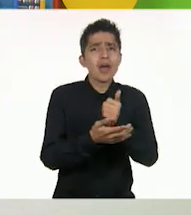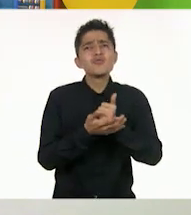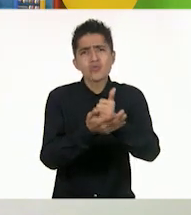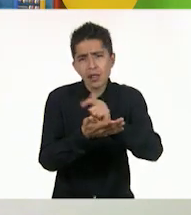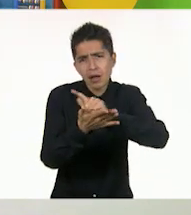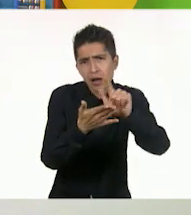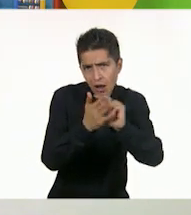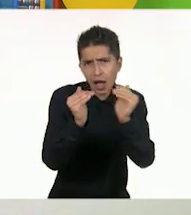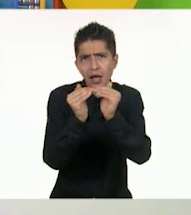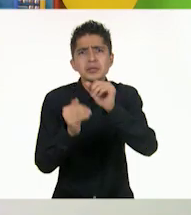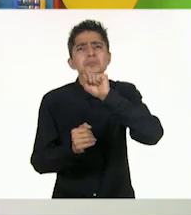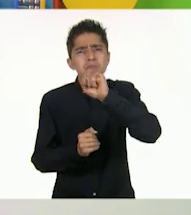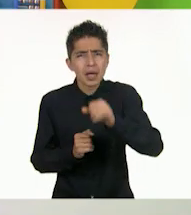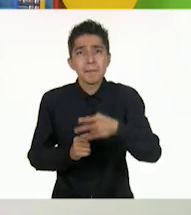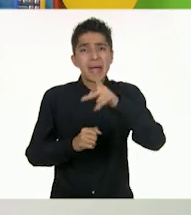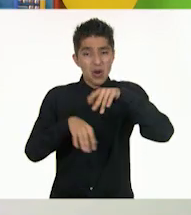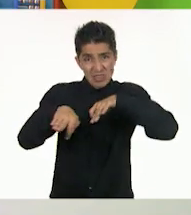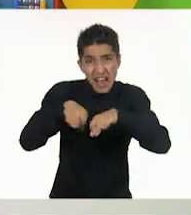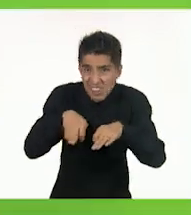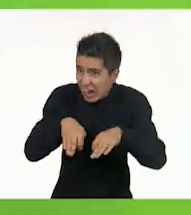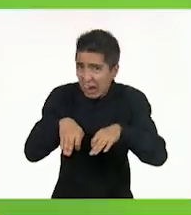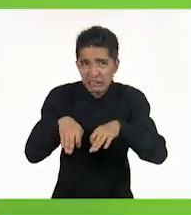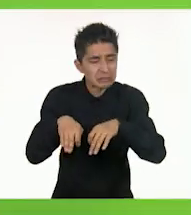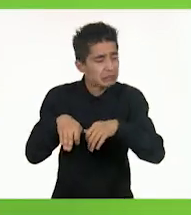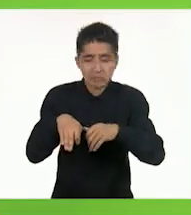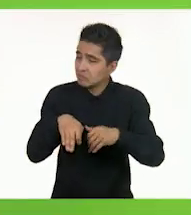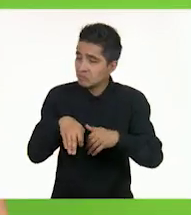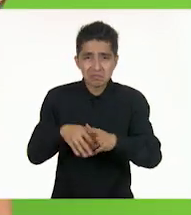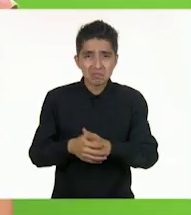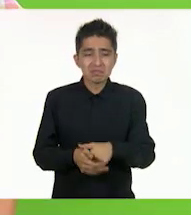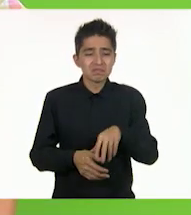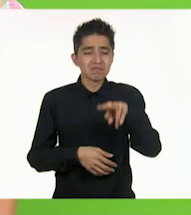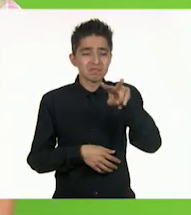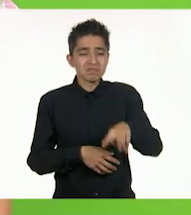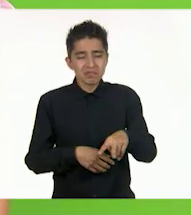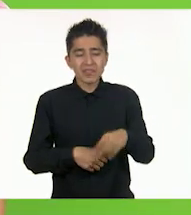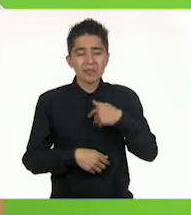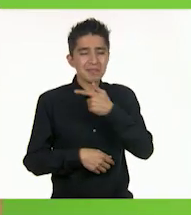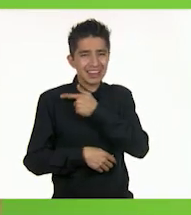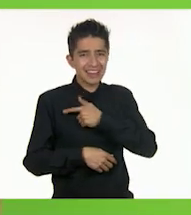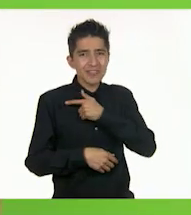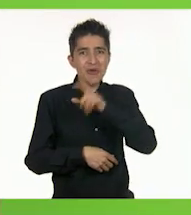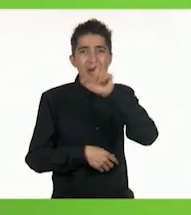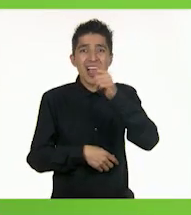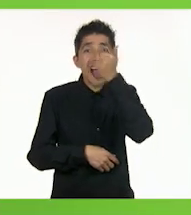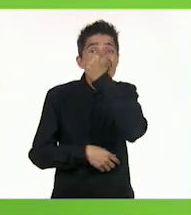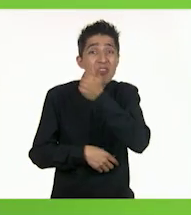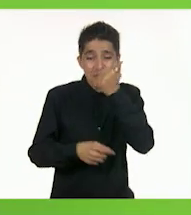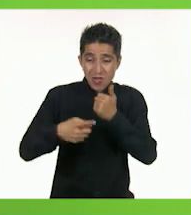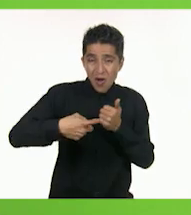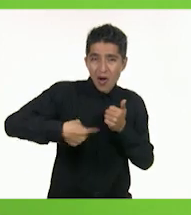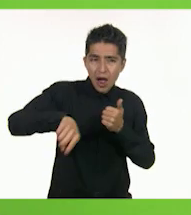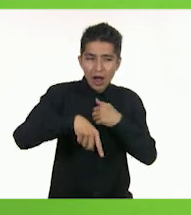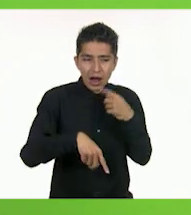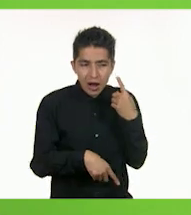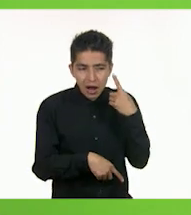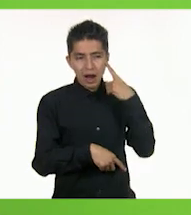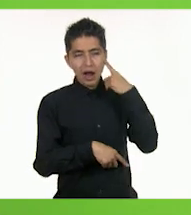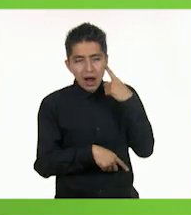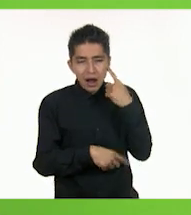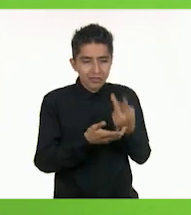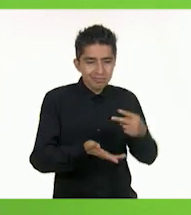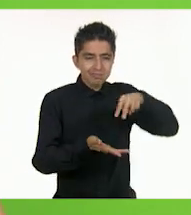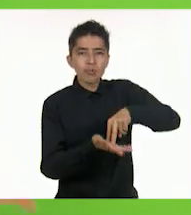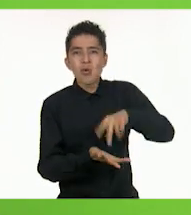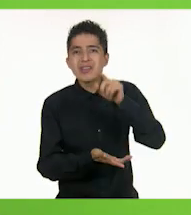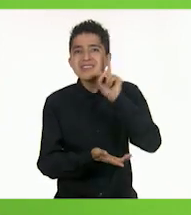pero otra es que trabajen. Sí, es cierto. A mí me gustó cuando los alumnos, al escuchar la exposición